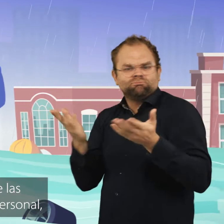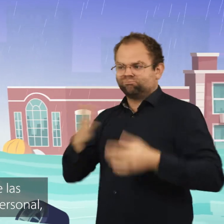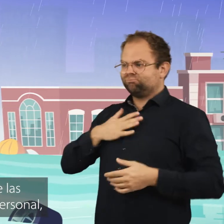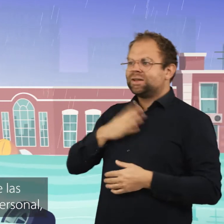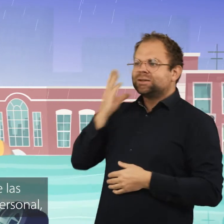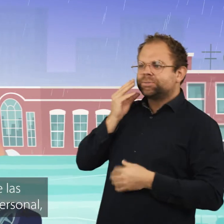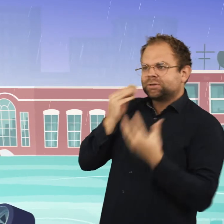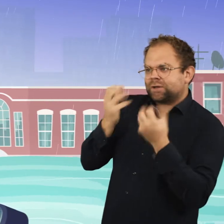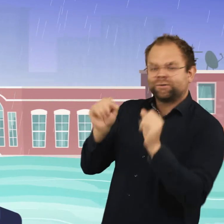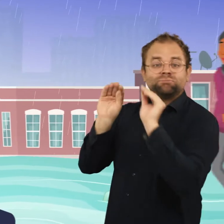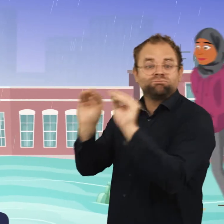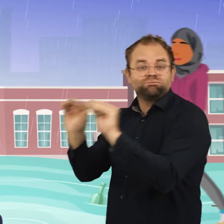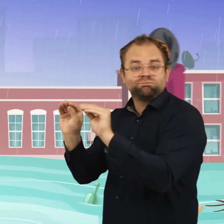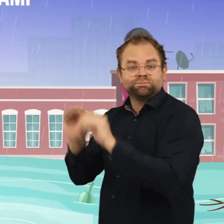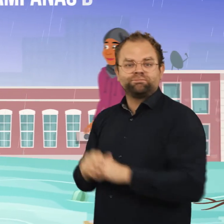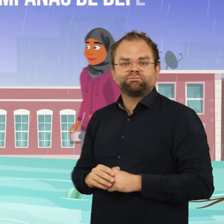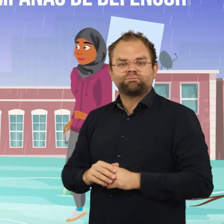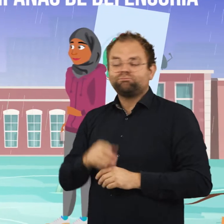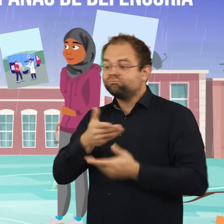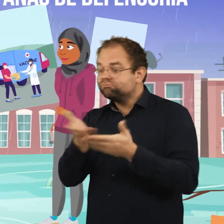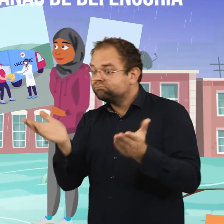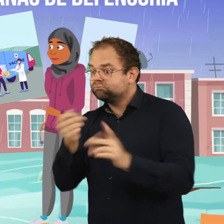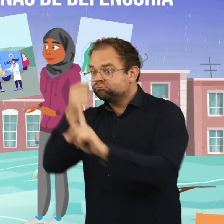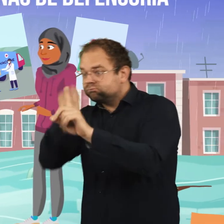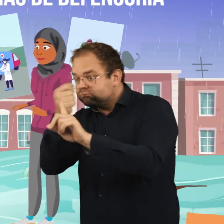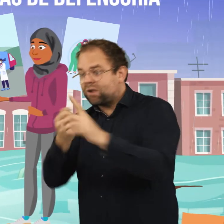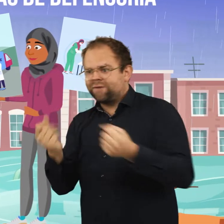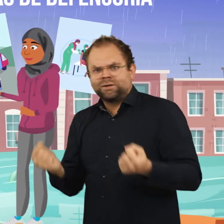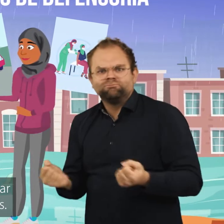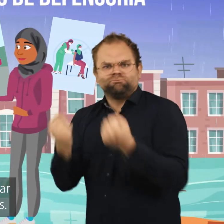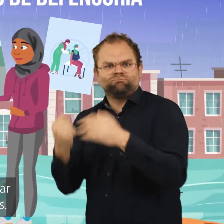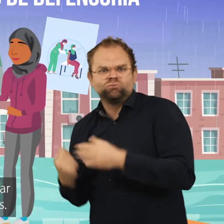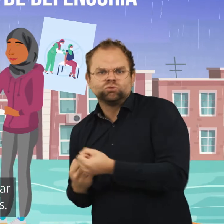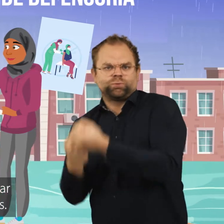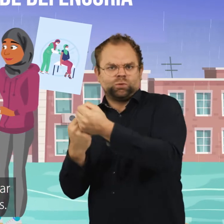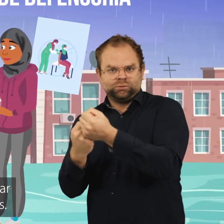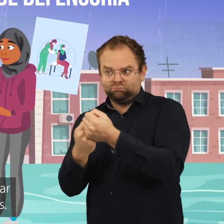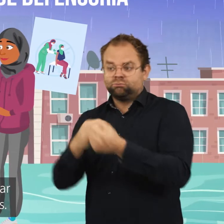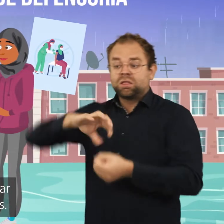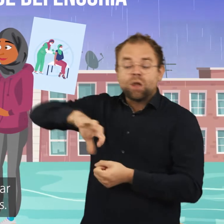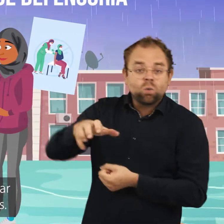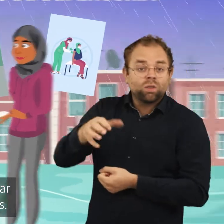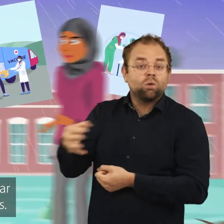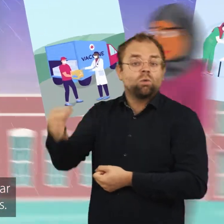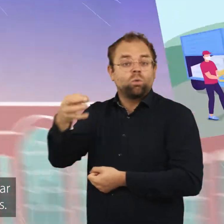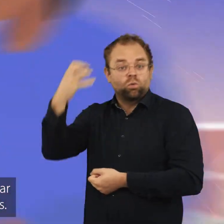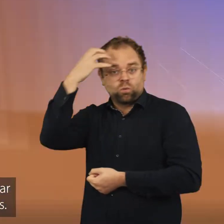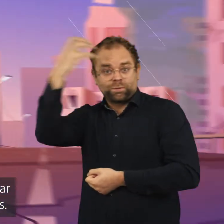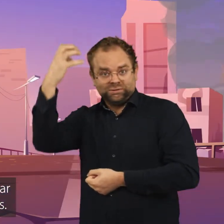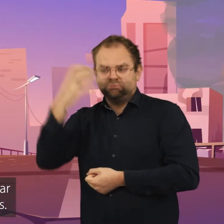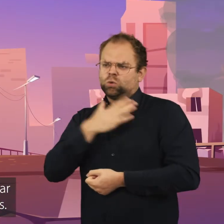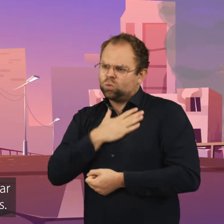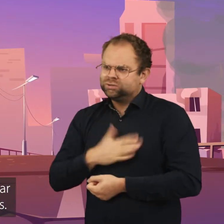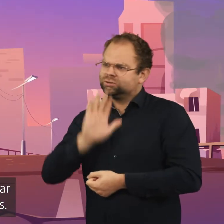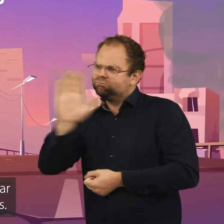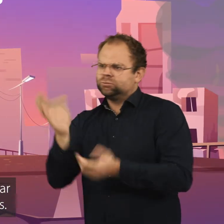través de su experiencia personal, fortalecen las campañas nacionales de defensoría y a los gobiernos locales para garantizar que todos